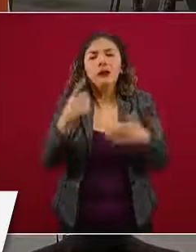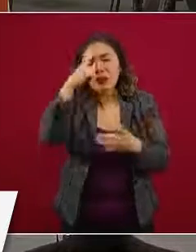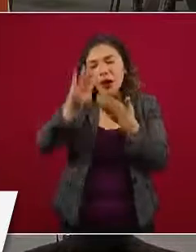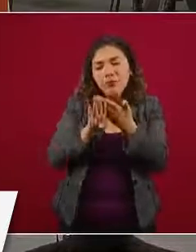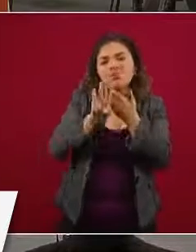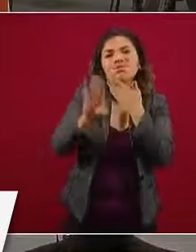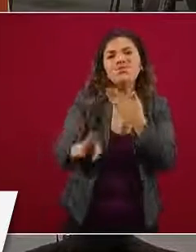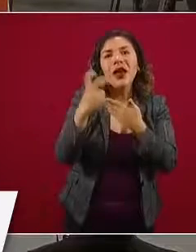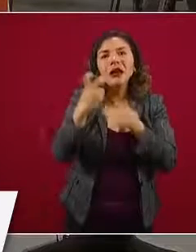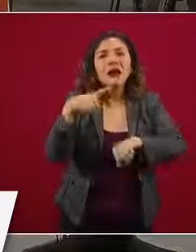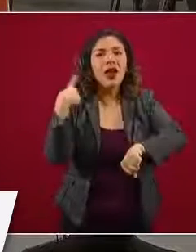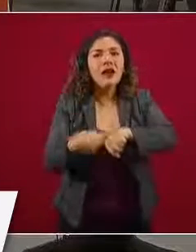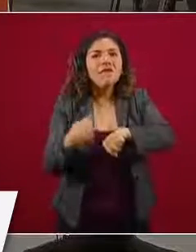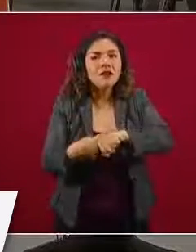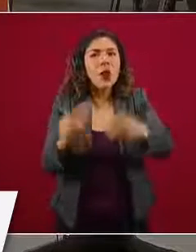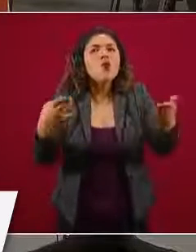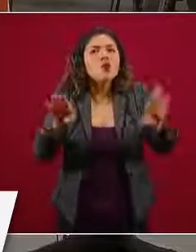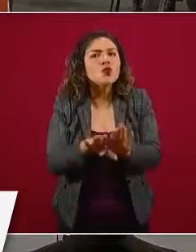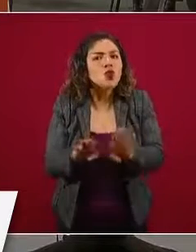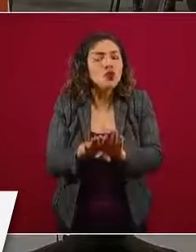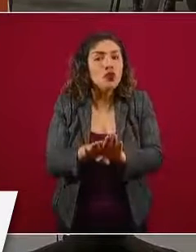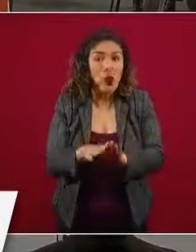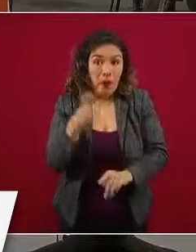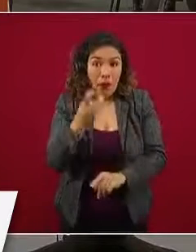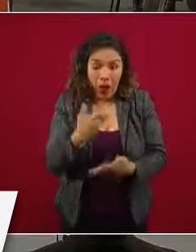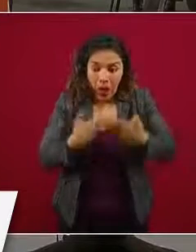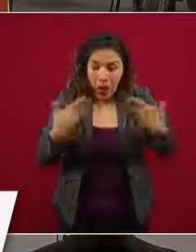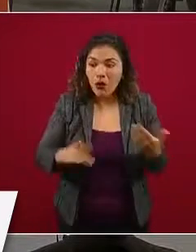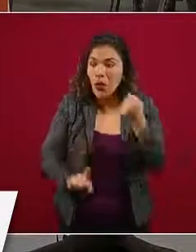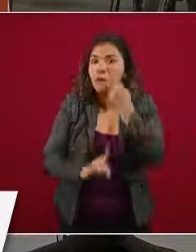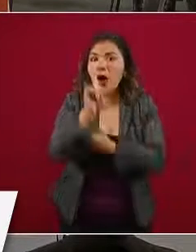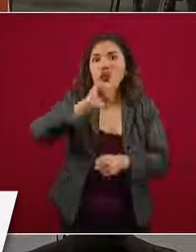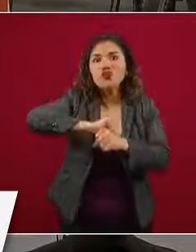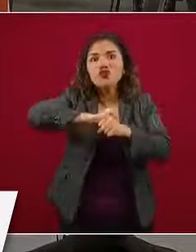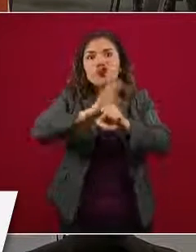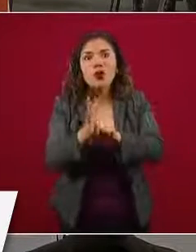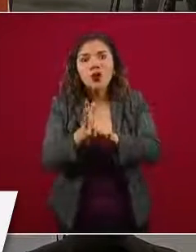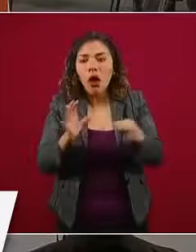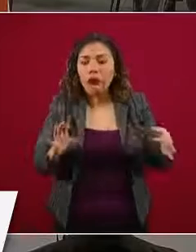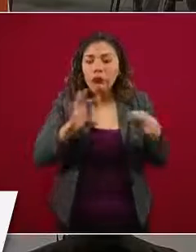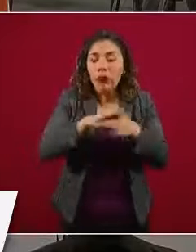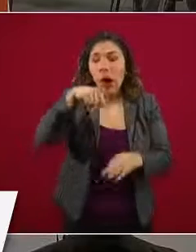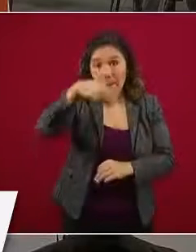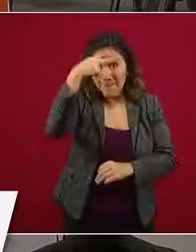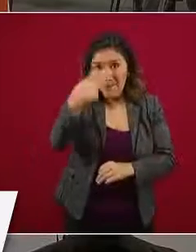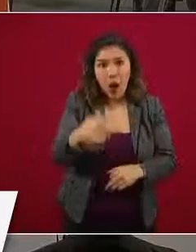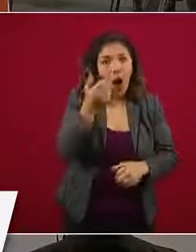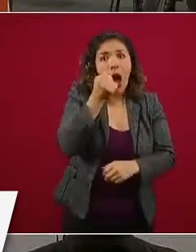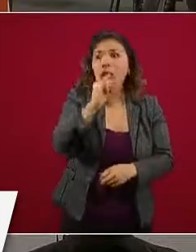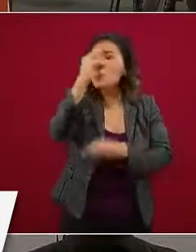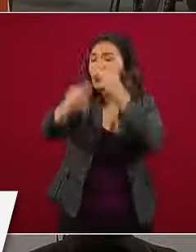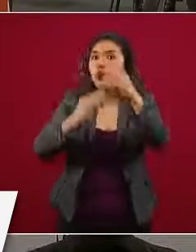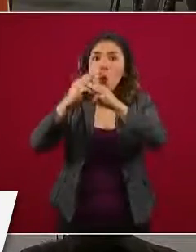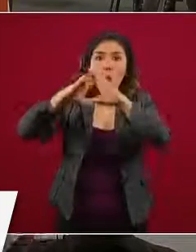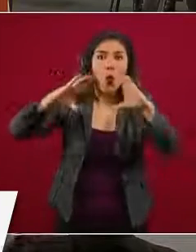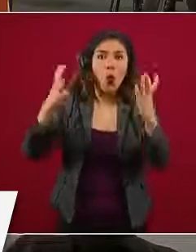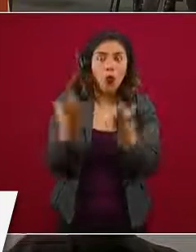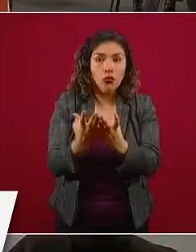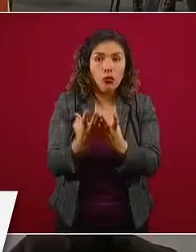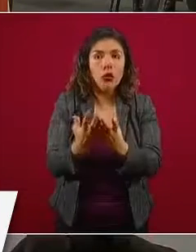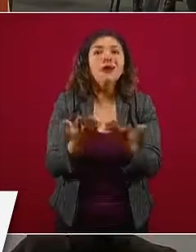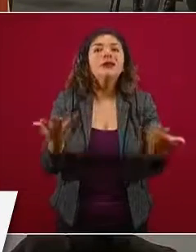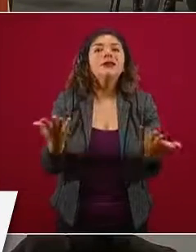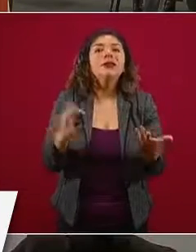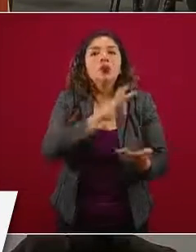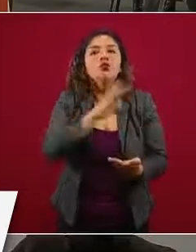enfrentar estas epidemias. Hoy que tenemos la epidemia de COVID y no sólo en México, sino en el mundo entero, se ha